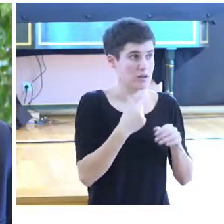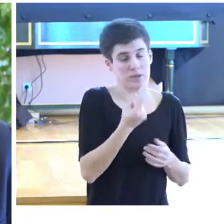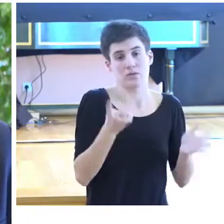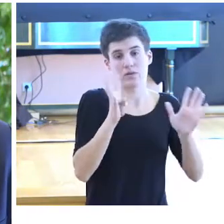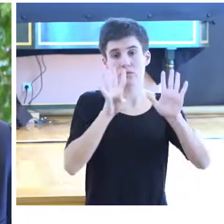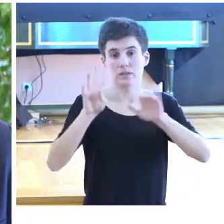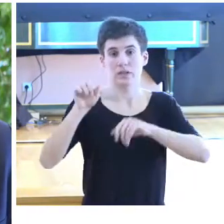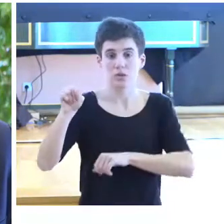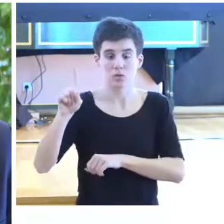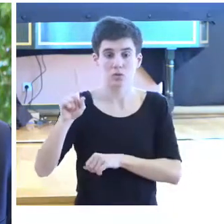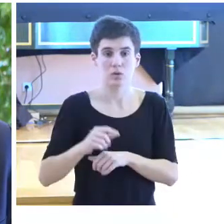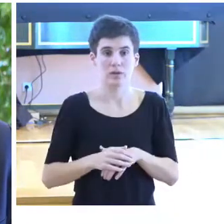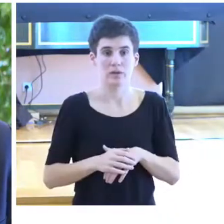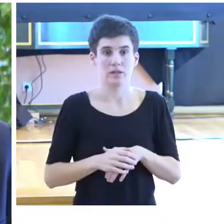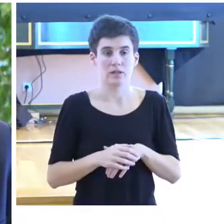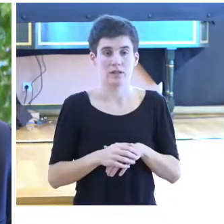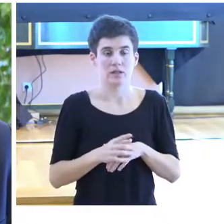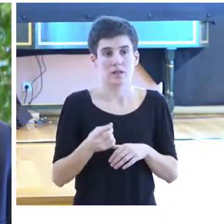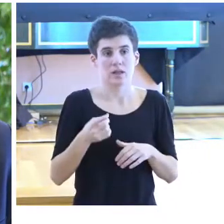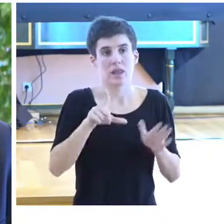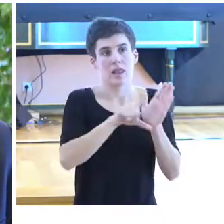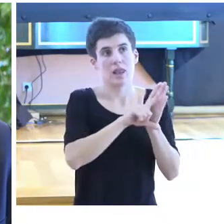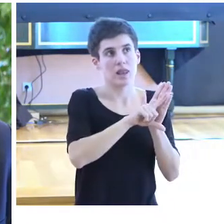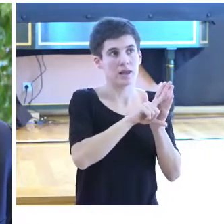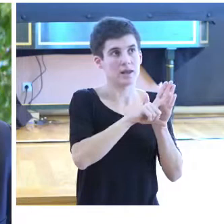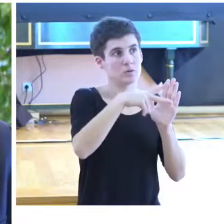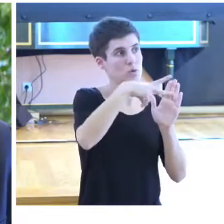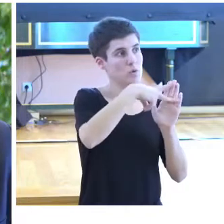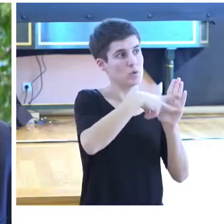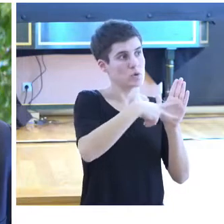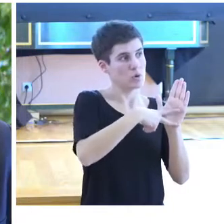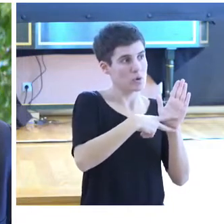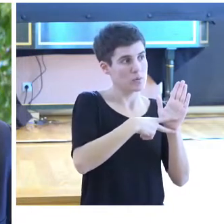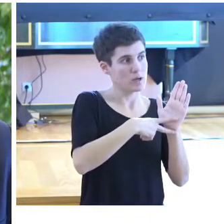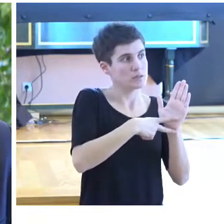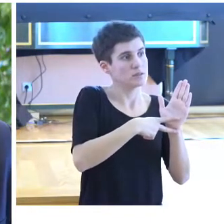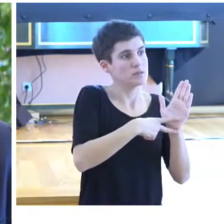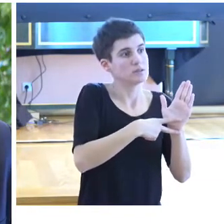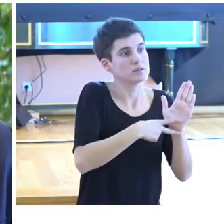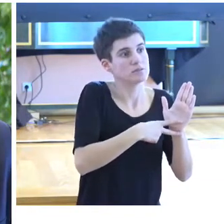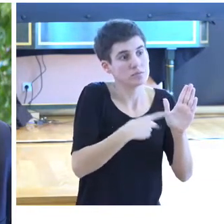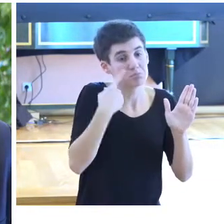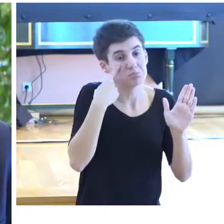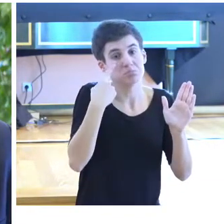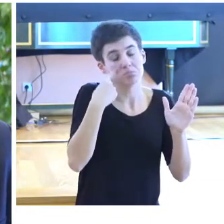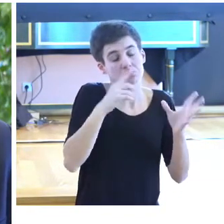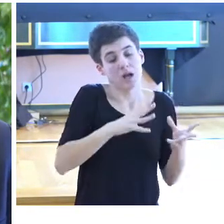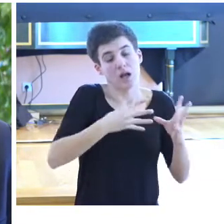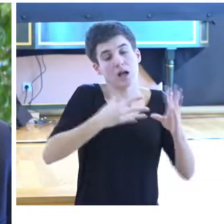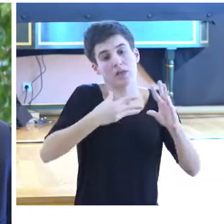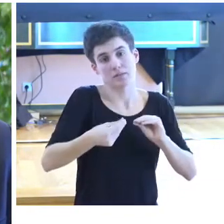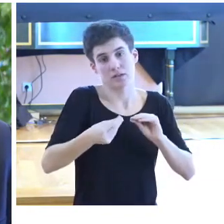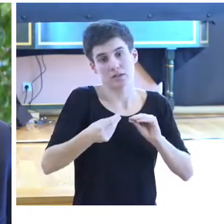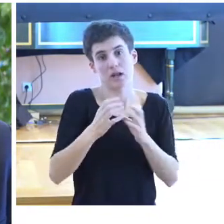que es previa a la convención y, por tanto, es una de tantas normativas que están pendientes de que se adecuen a la